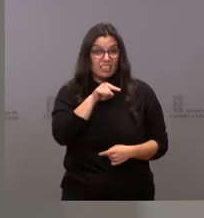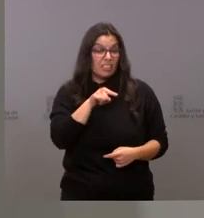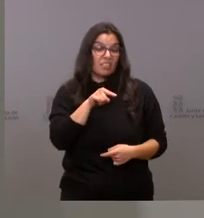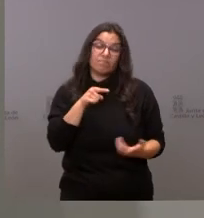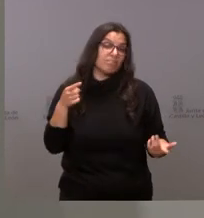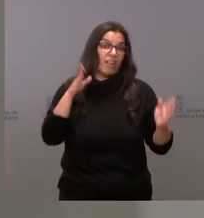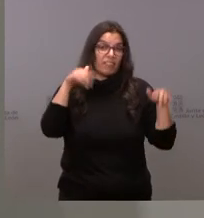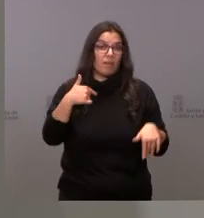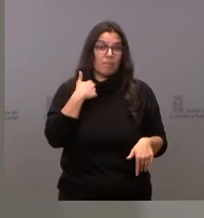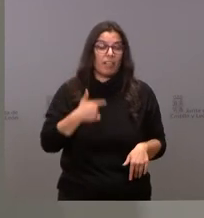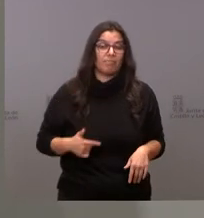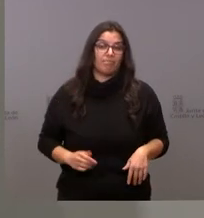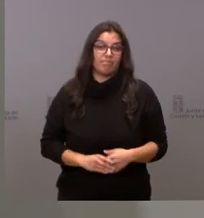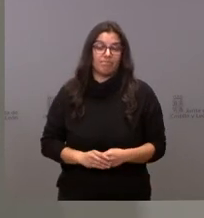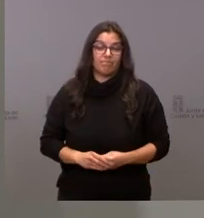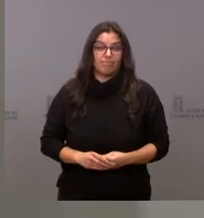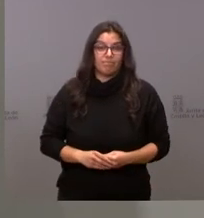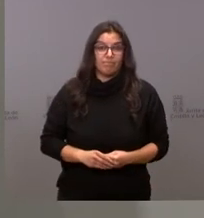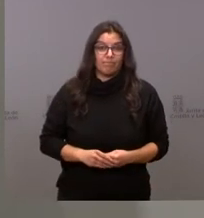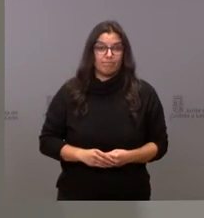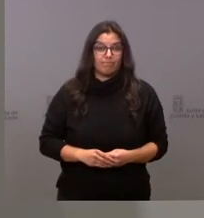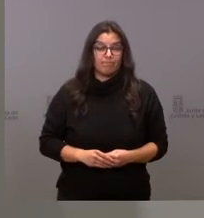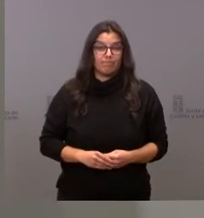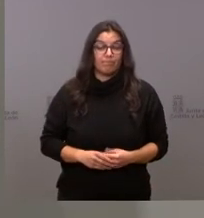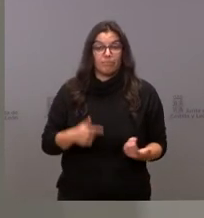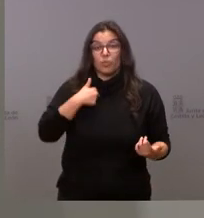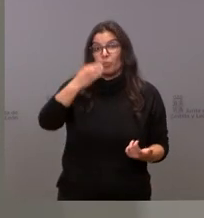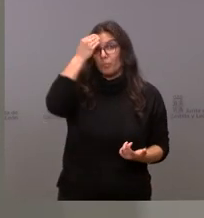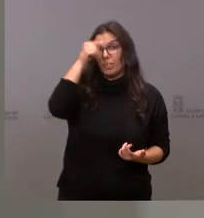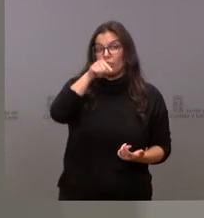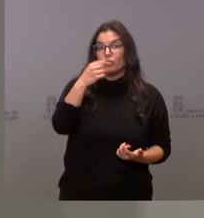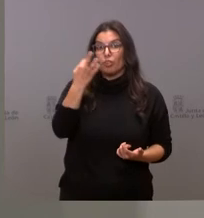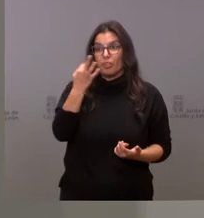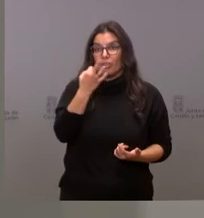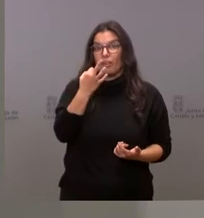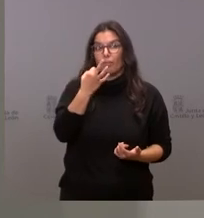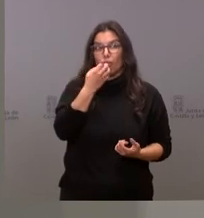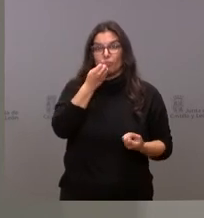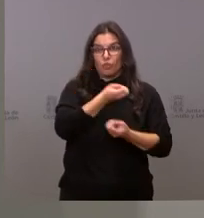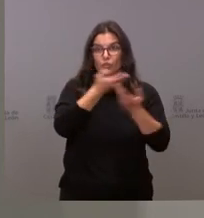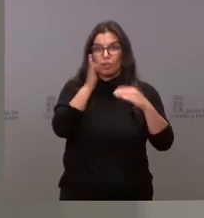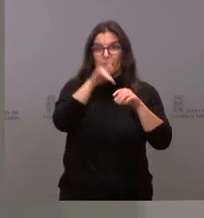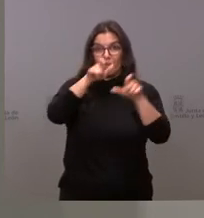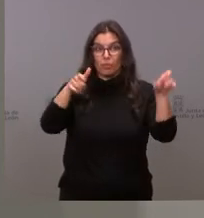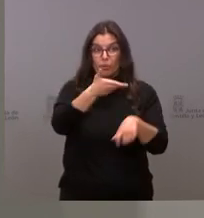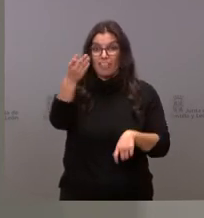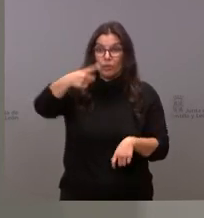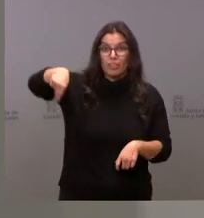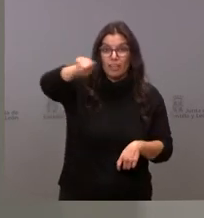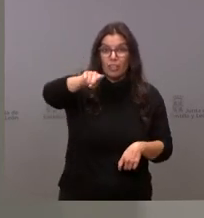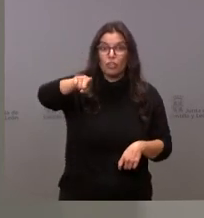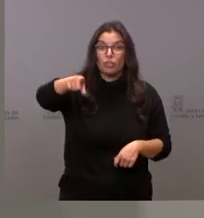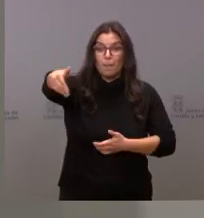pues pierde y yo creo que eso es lo que le tenemos que decir a los ciudadanos y que los ciudadanos lo que esperan de nosotros es